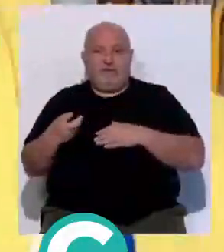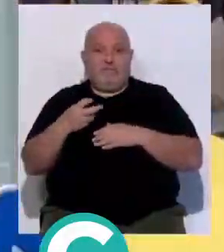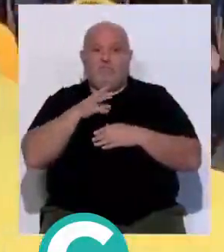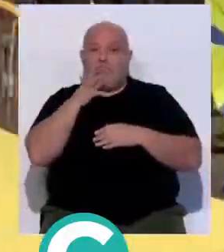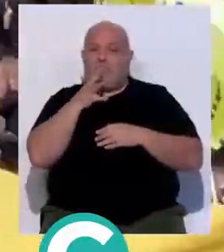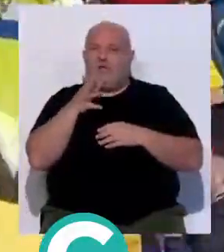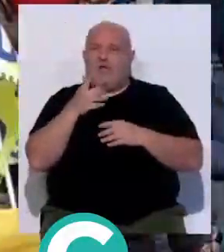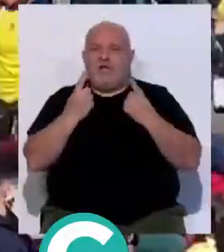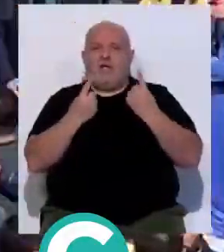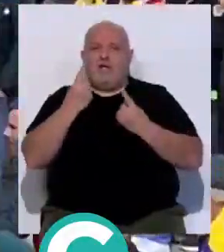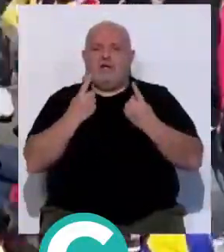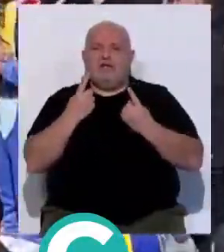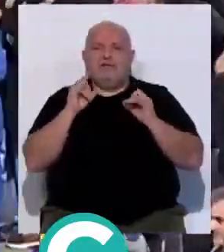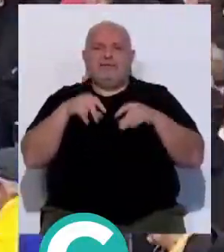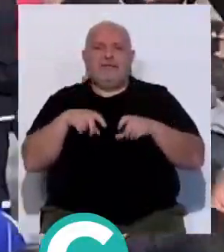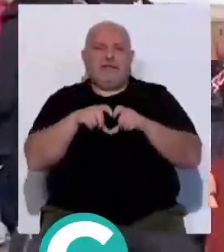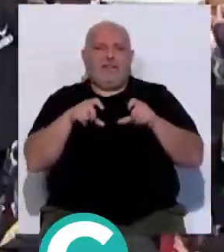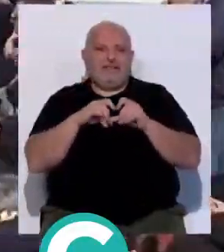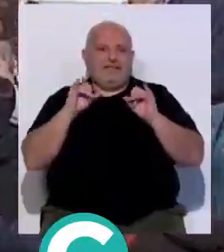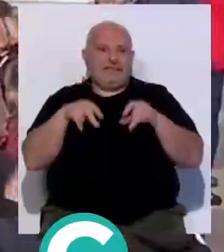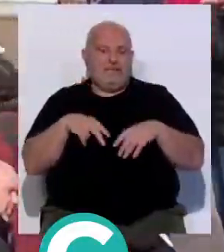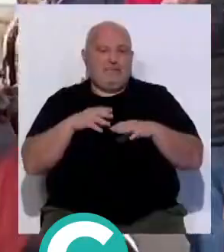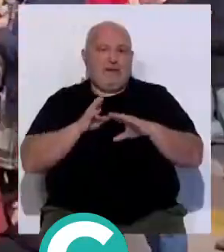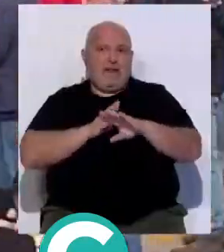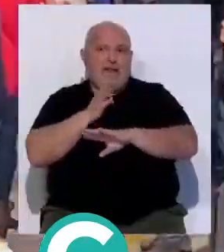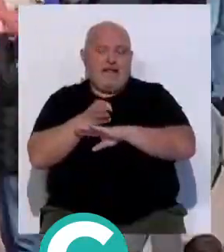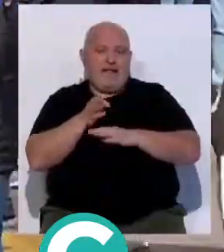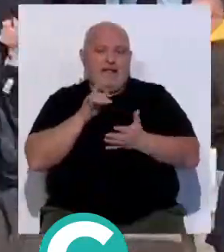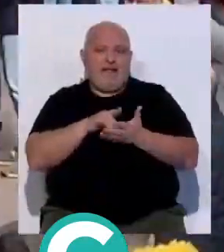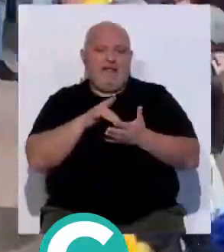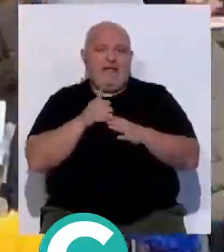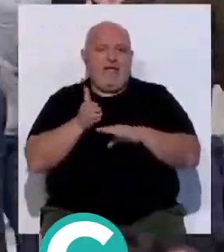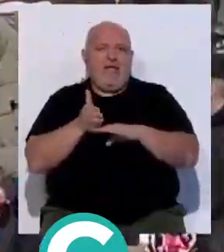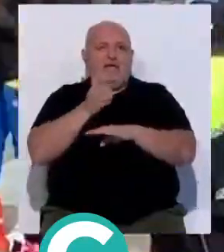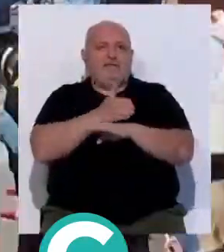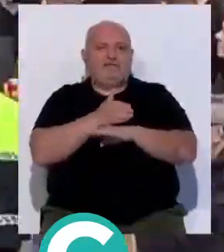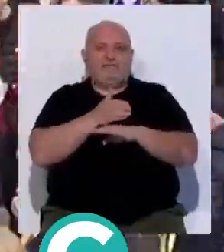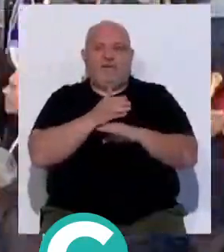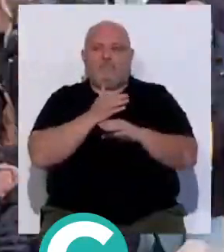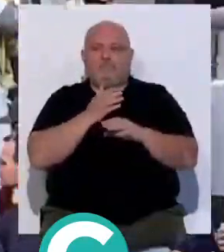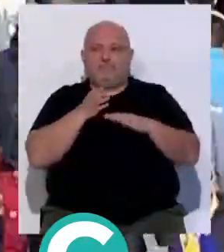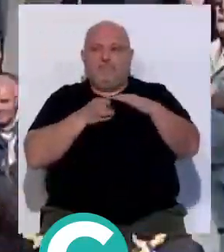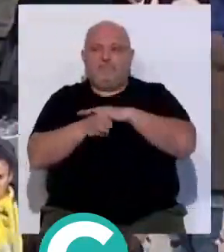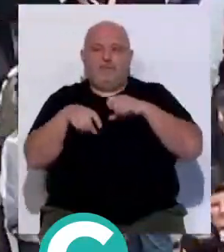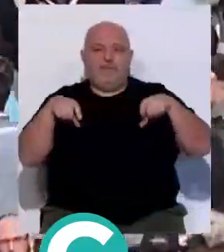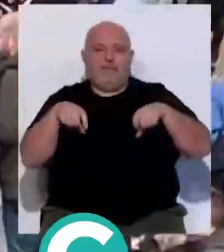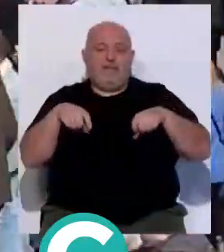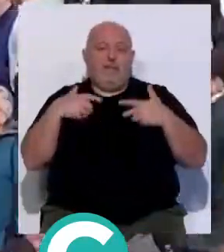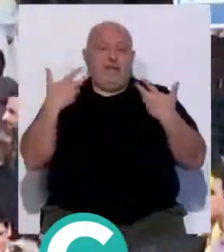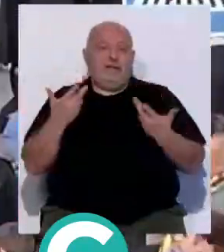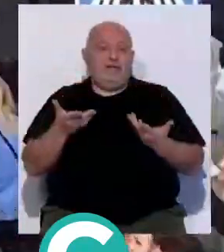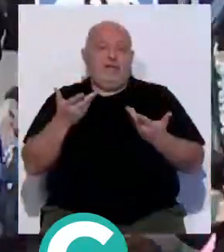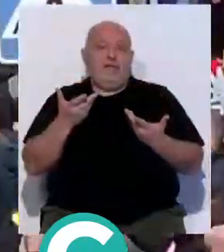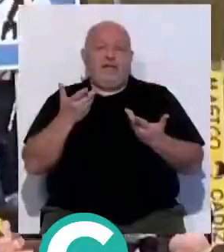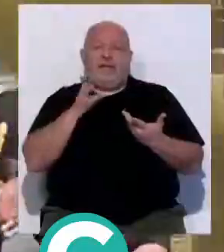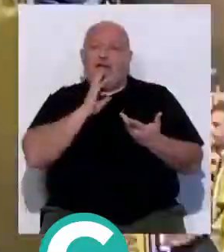porque muchos incluso vendrán sin entrada para estar en el previo del choque sin poder acceder al estadio, y conforme a lo que